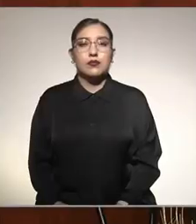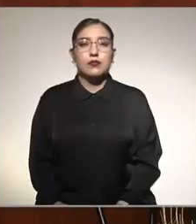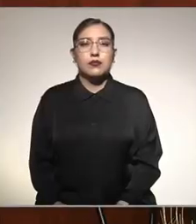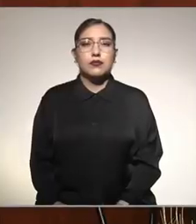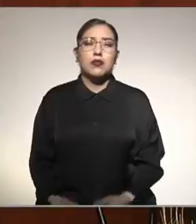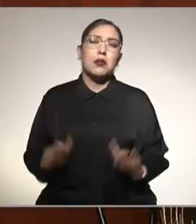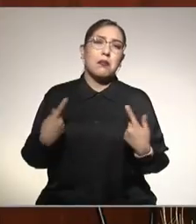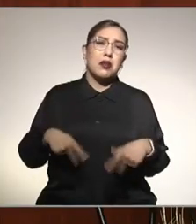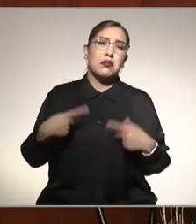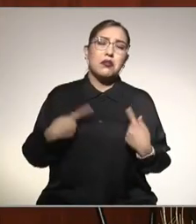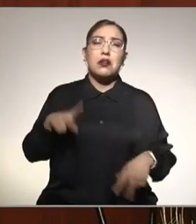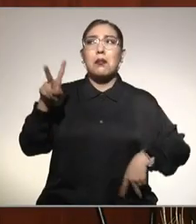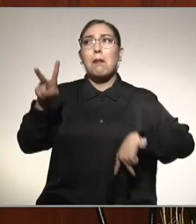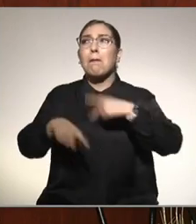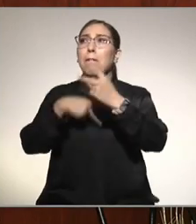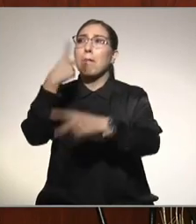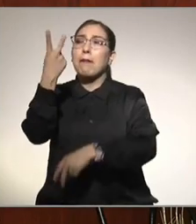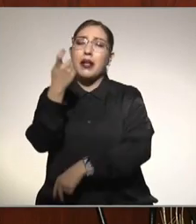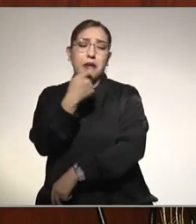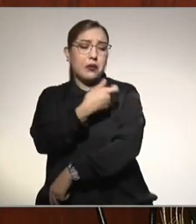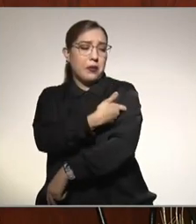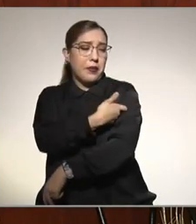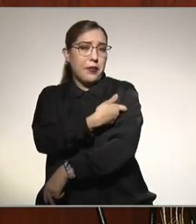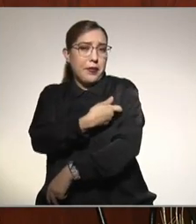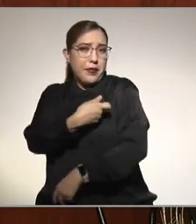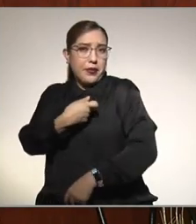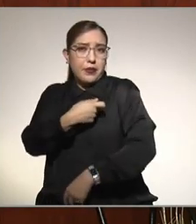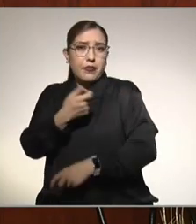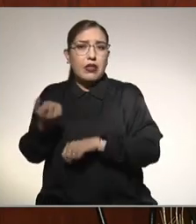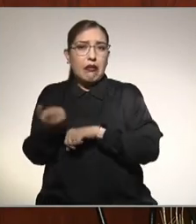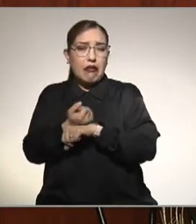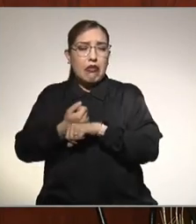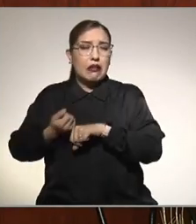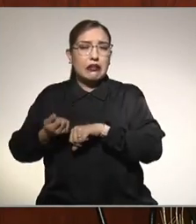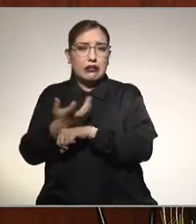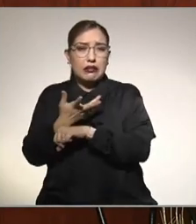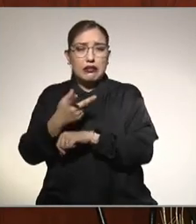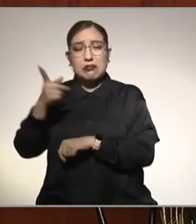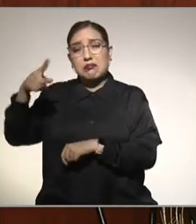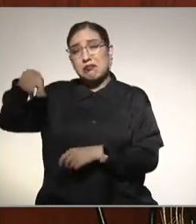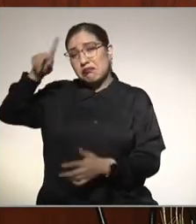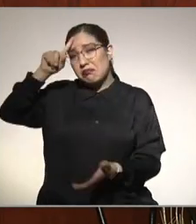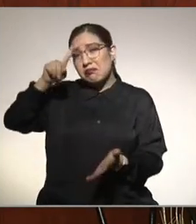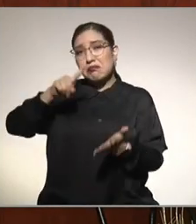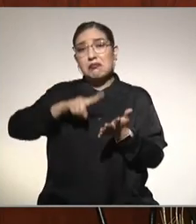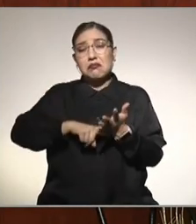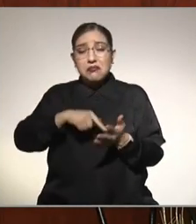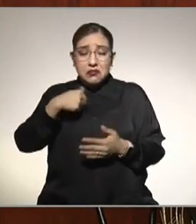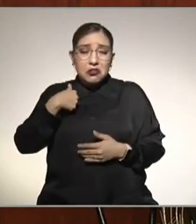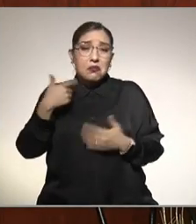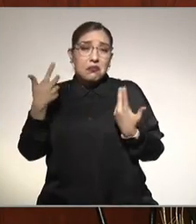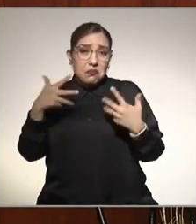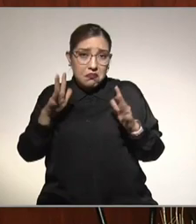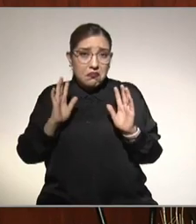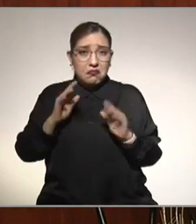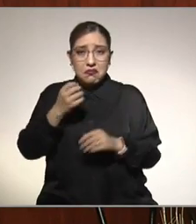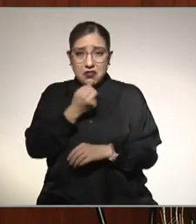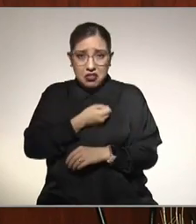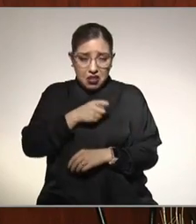donar, que insisto, creen que son sanos, pues un buen porcentaje de ellos tiene una estatosis o un hígado graso